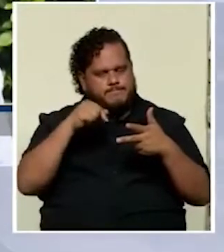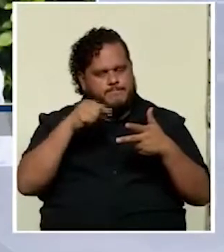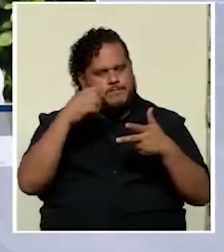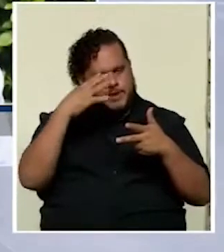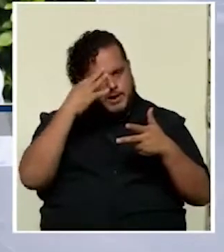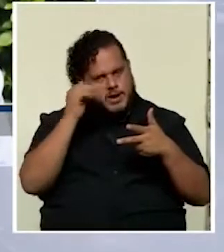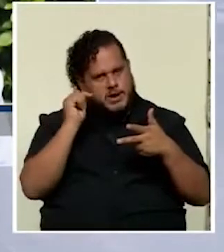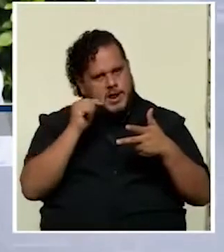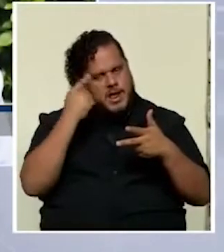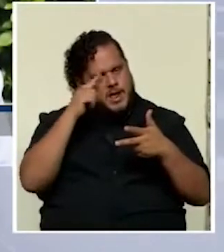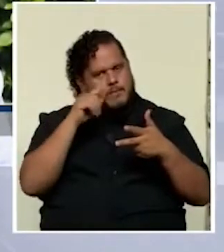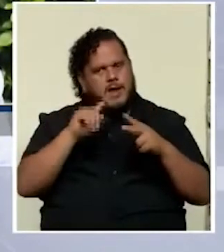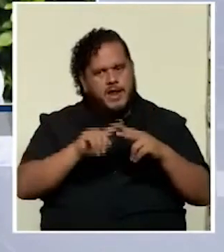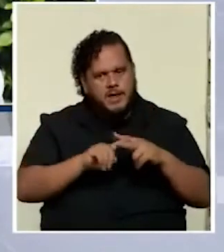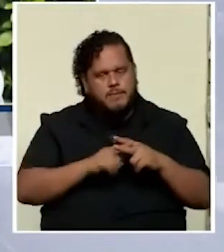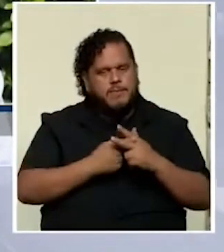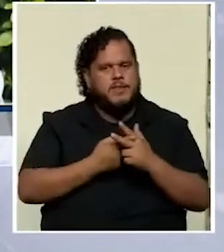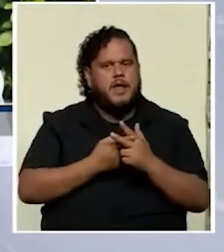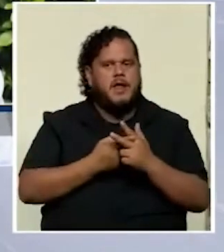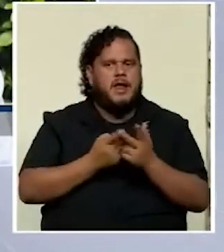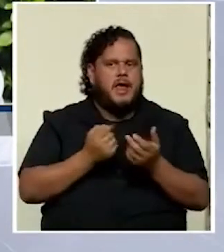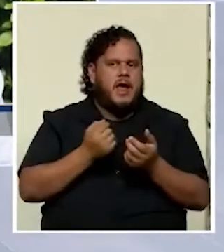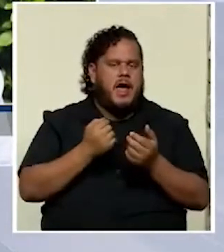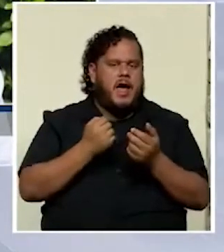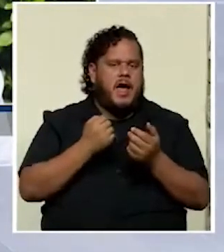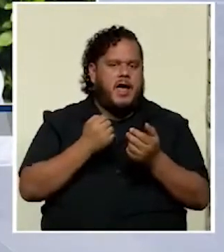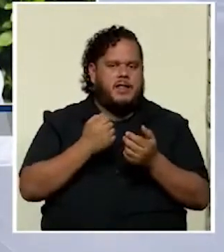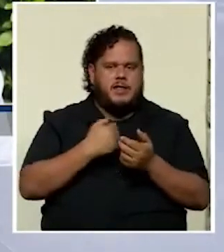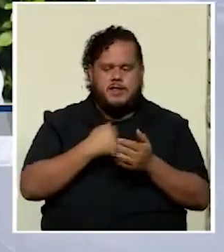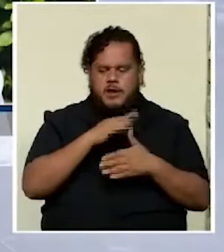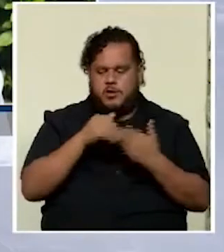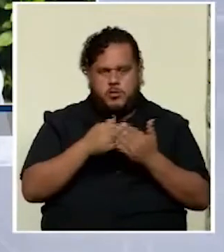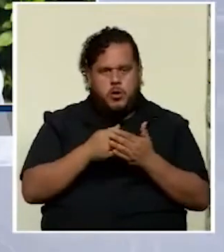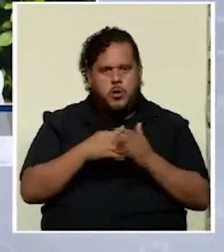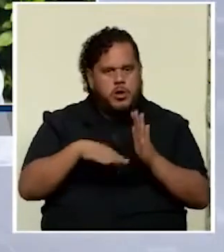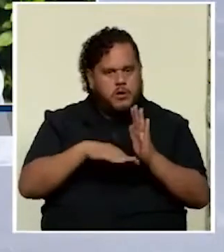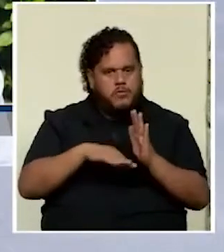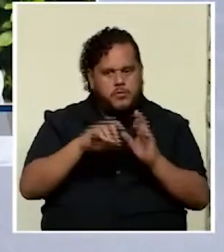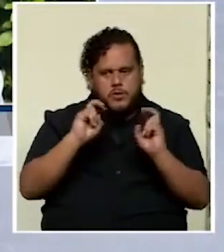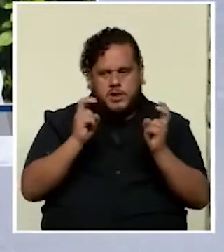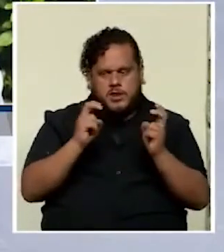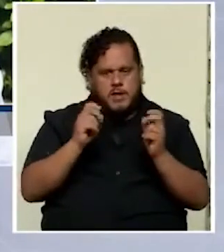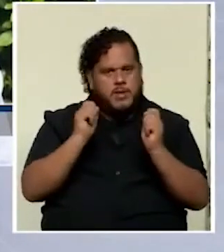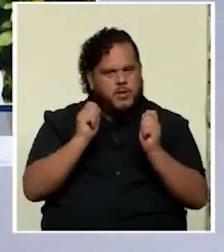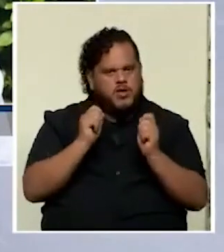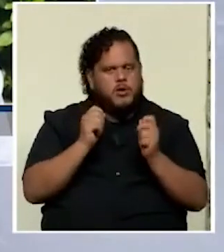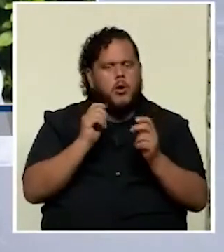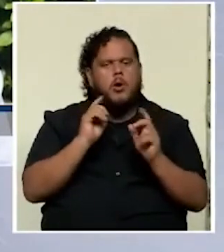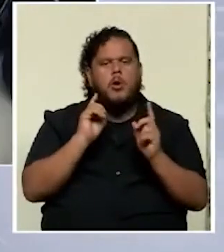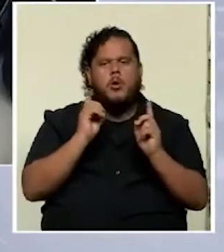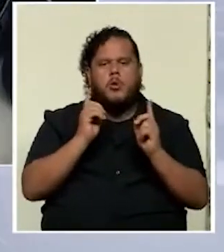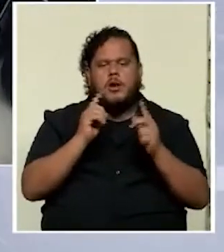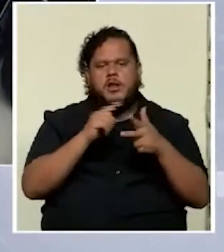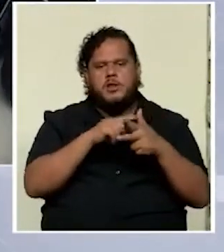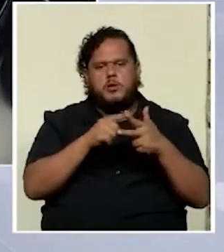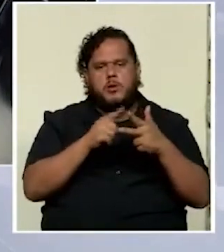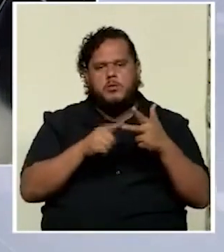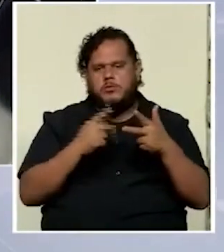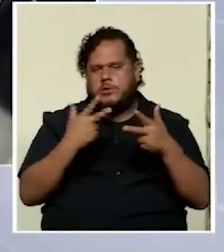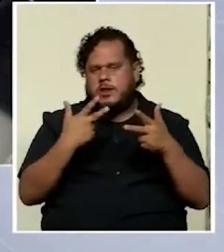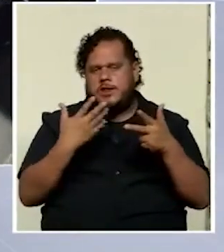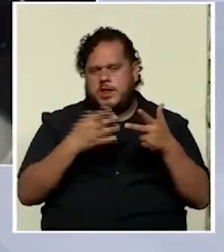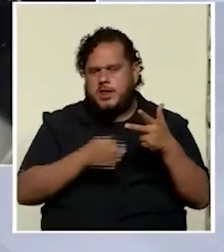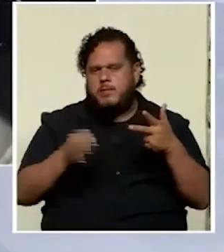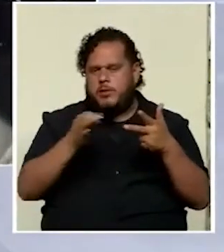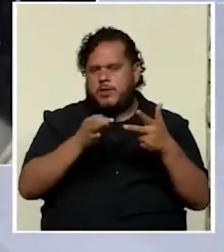empezar a rasgar lo que podría ser los elementos de fondo en el tema de educación cuáles son los inevitables bueno